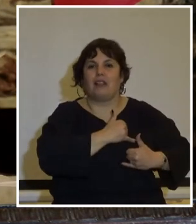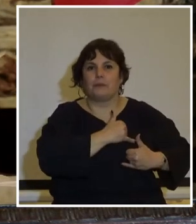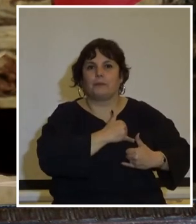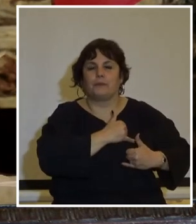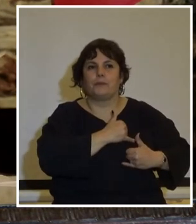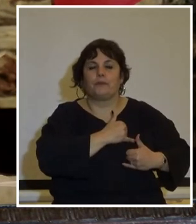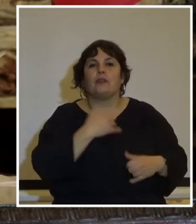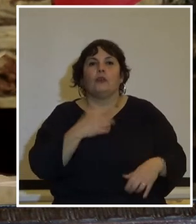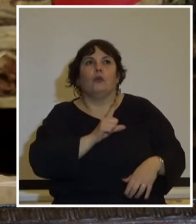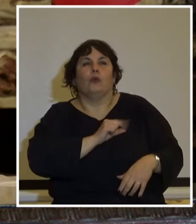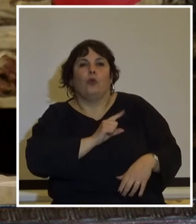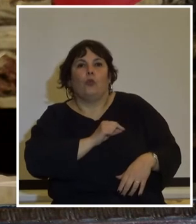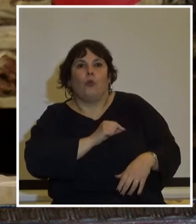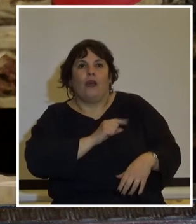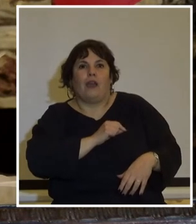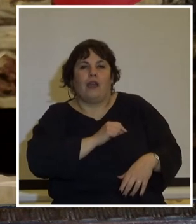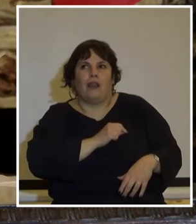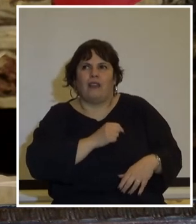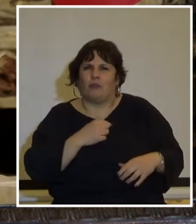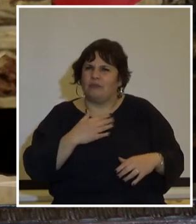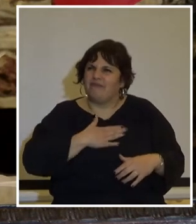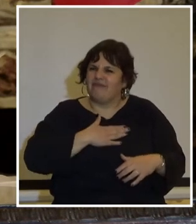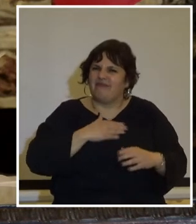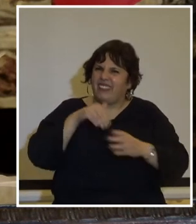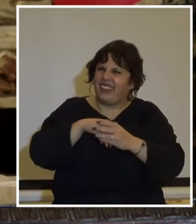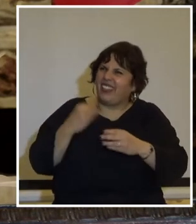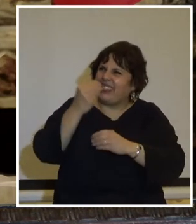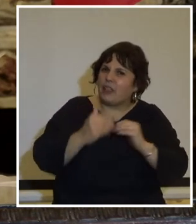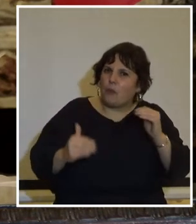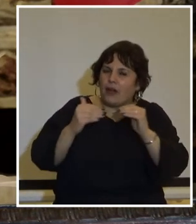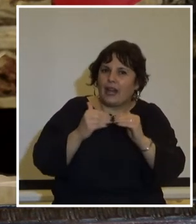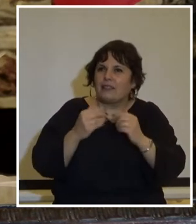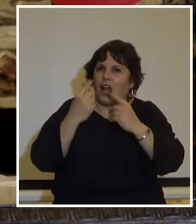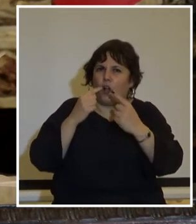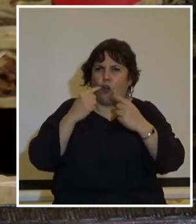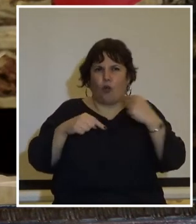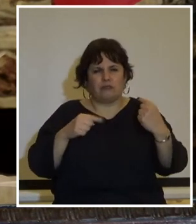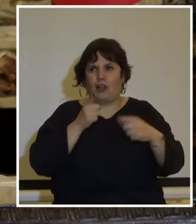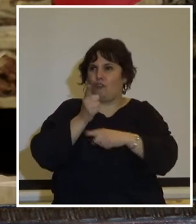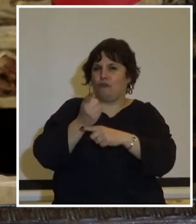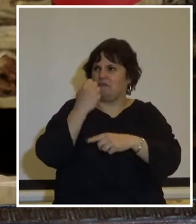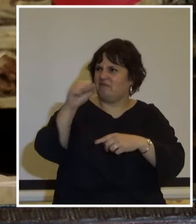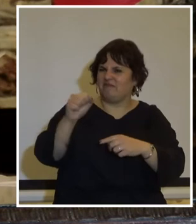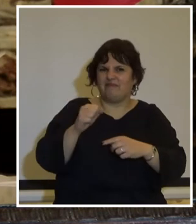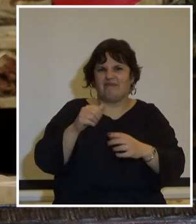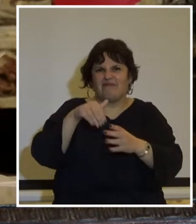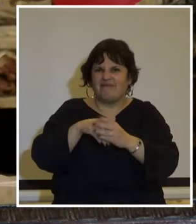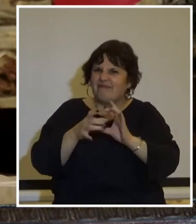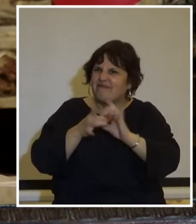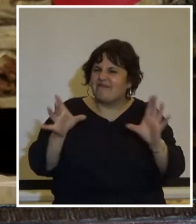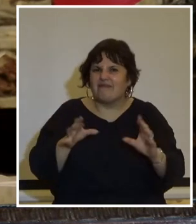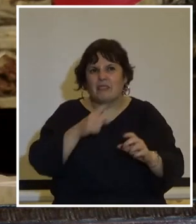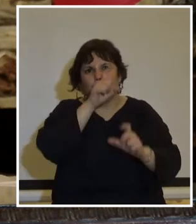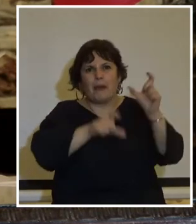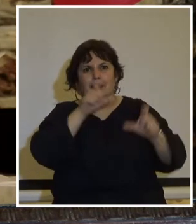nos duele en lo más profundo en nuestro espíritu democrático todas las expresiones antidemocráticas valga la redundancia que han difundido estas